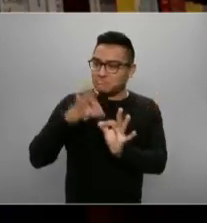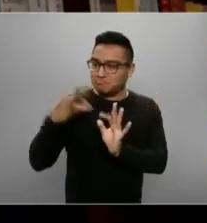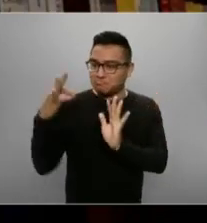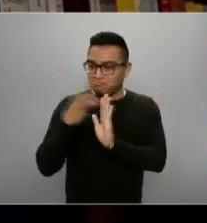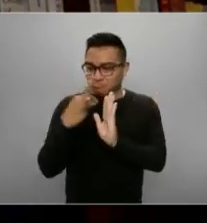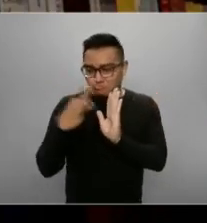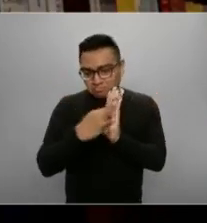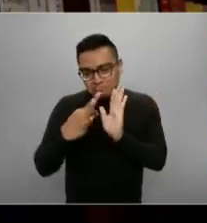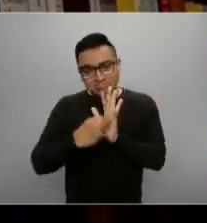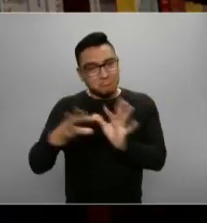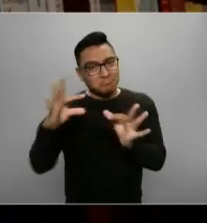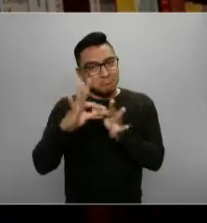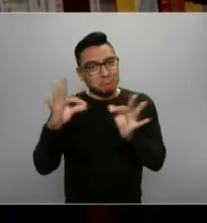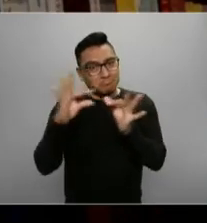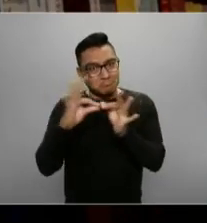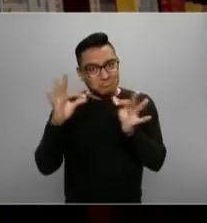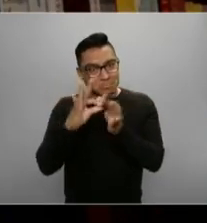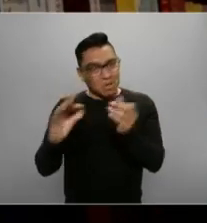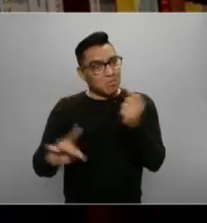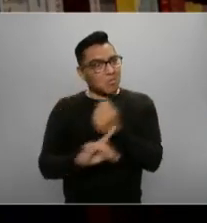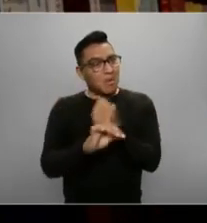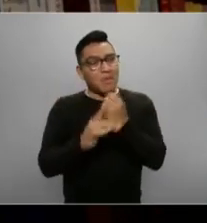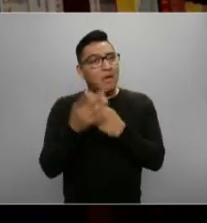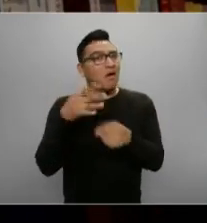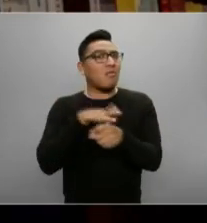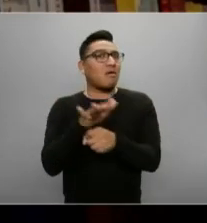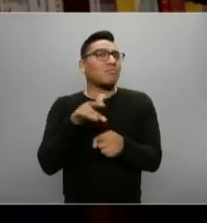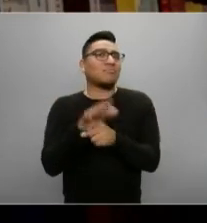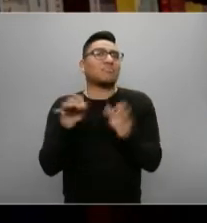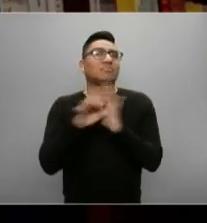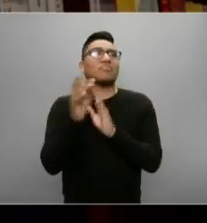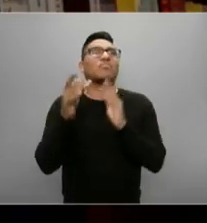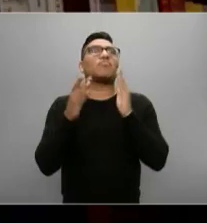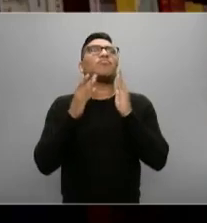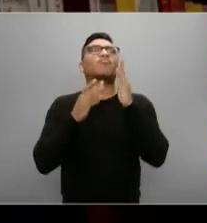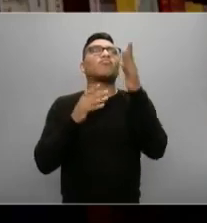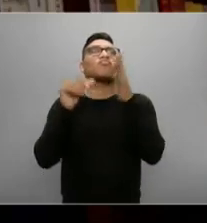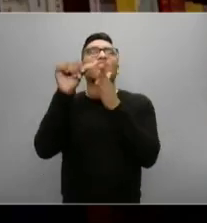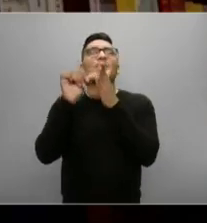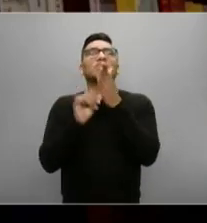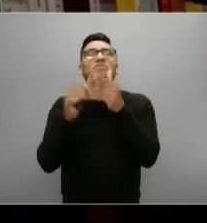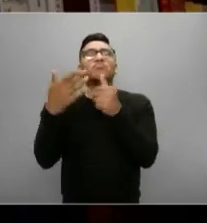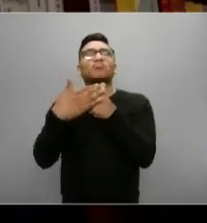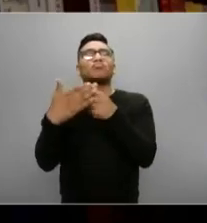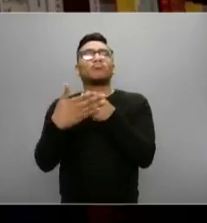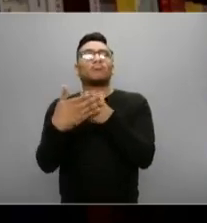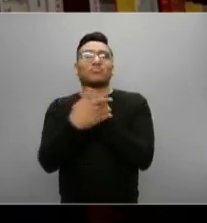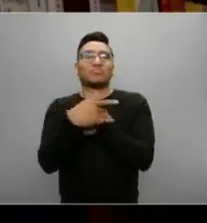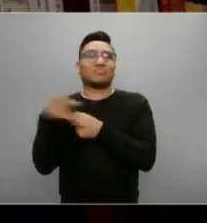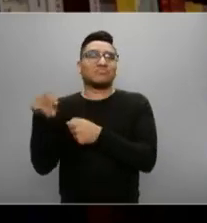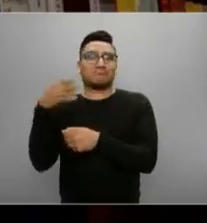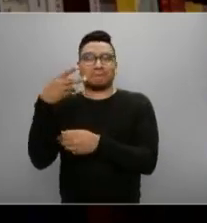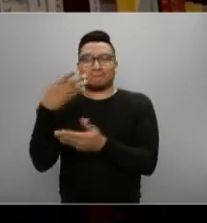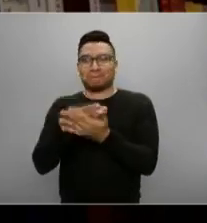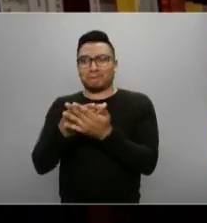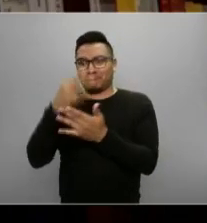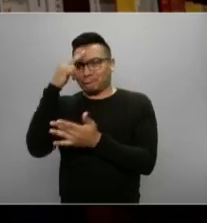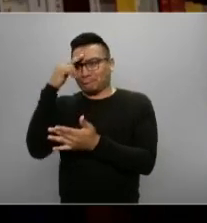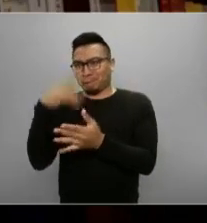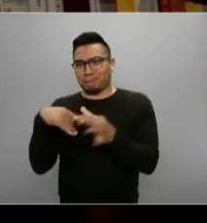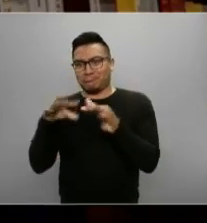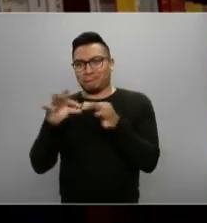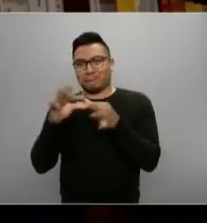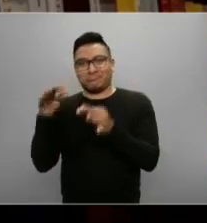estar parte de los grandes problemas en los próximos meses. No es tanto para cómo vamos a contender